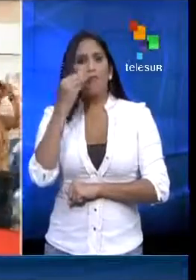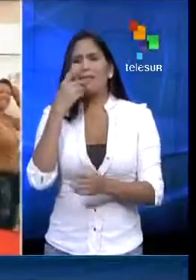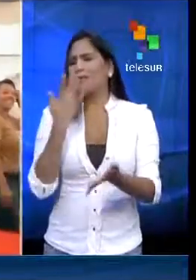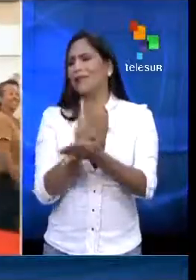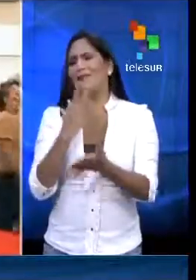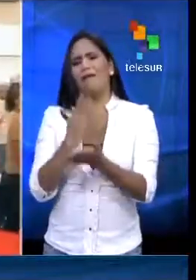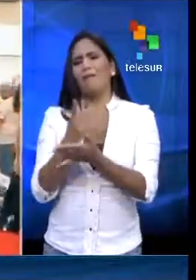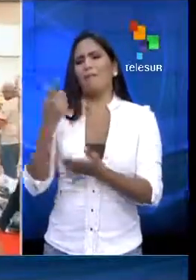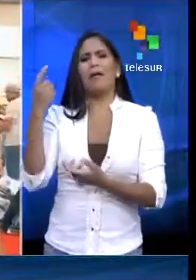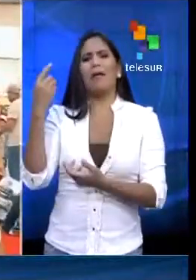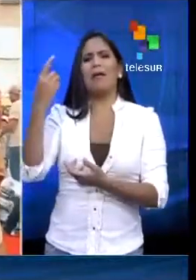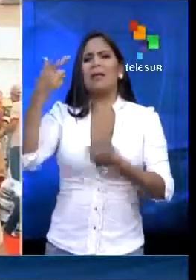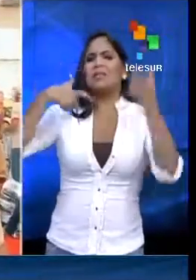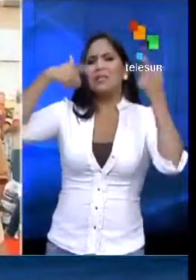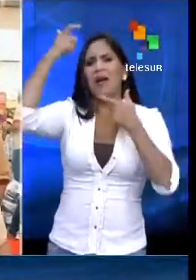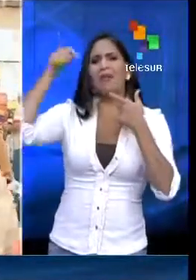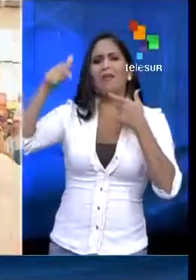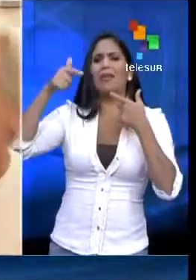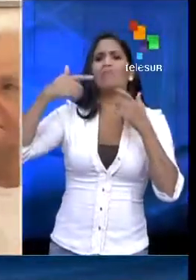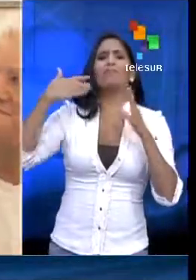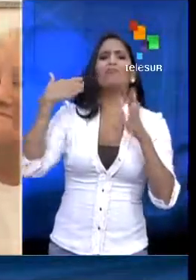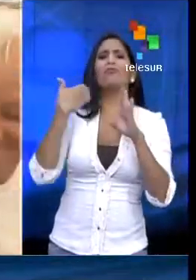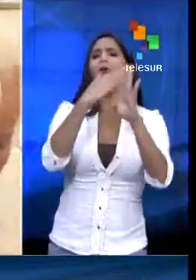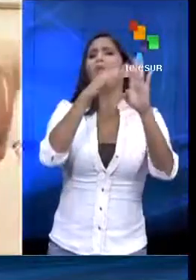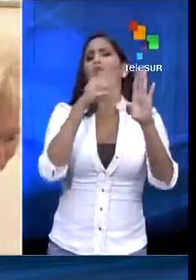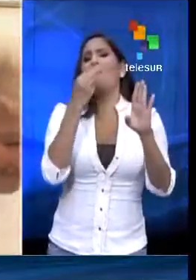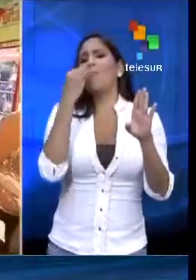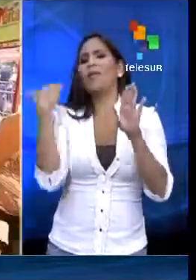comida, desde que está chave lo que sobra es la comida.